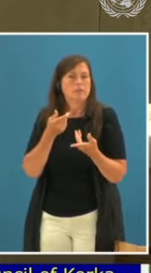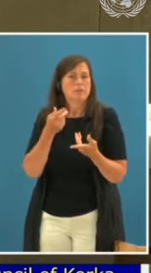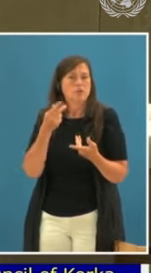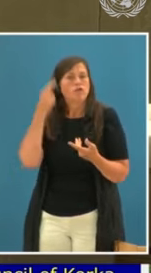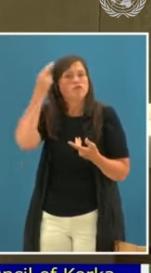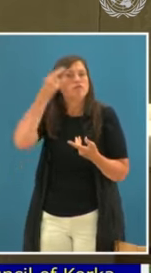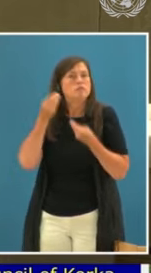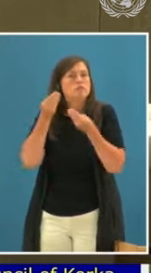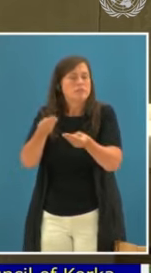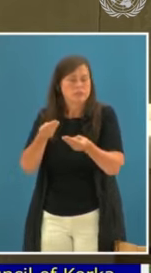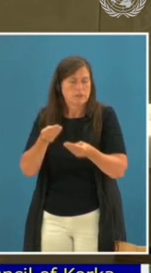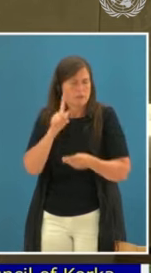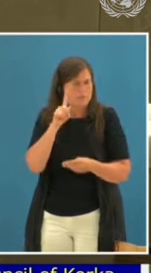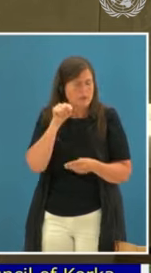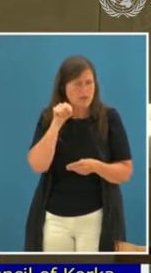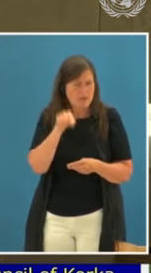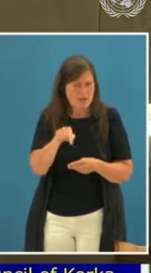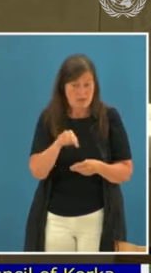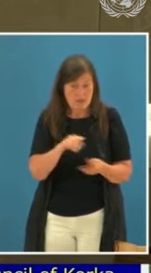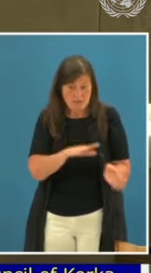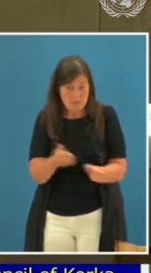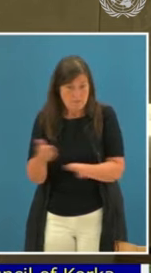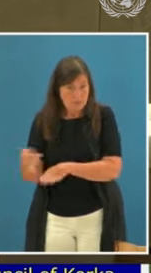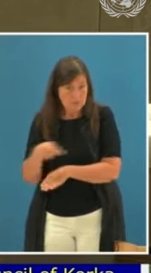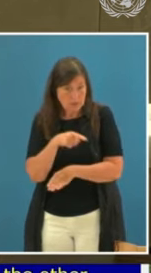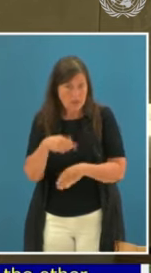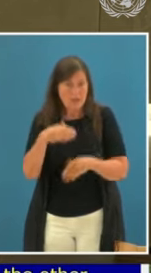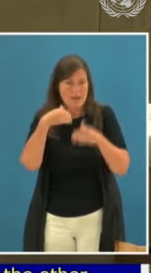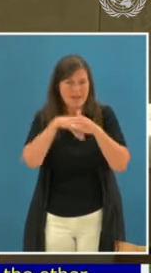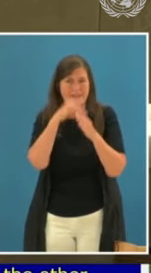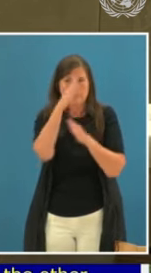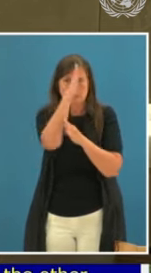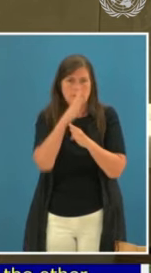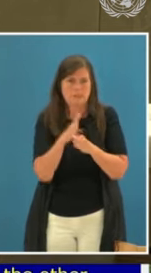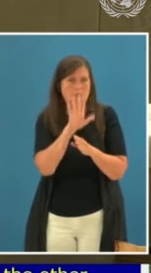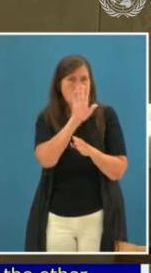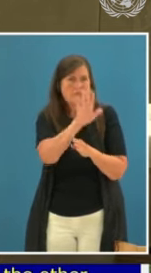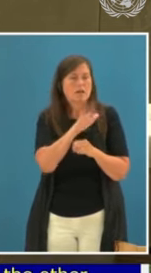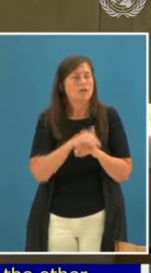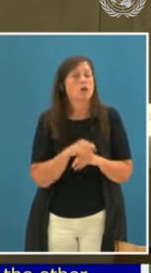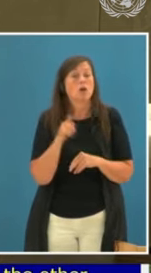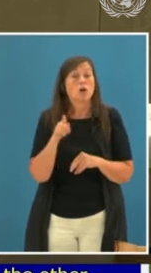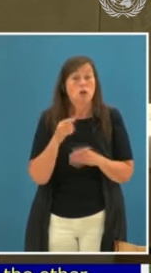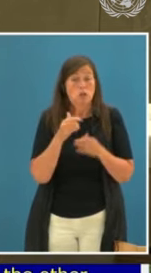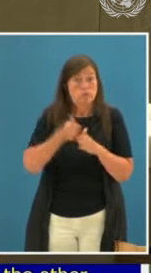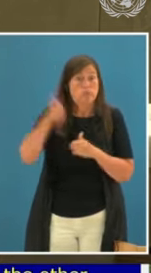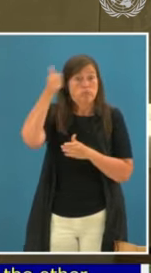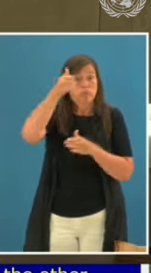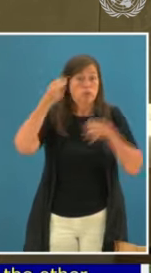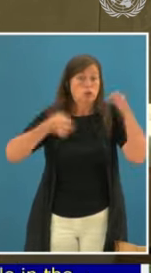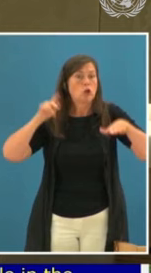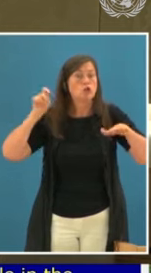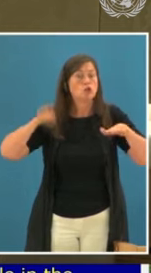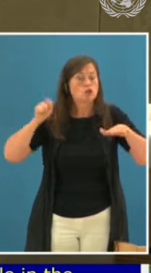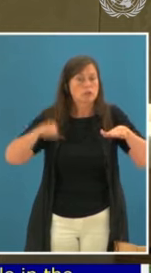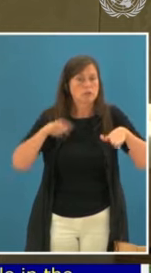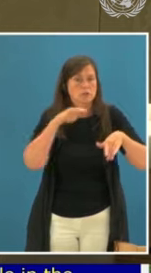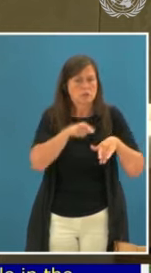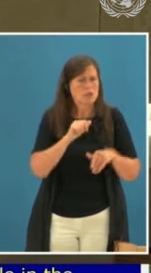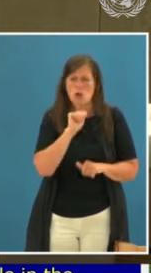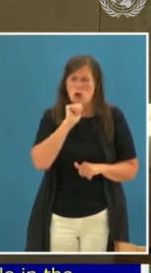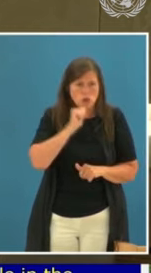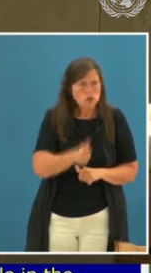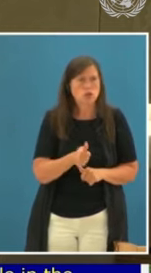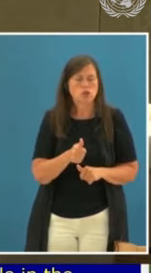la Granja. La Corte Suprema de Justicia no tomó medidas tras su insinuación de masacrar a los pueblos indígenas como tampoco se ha